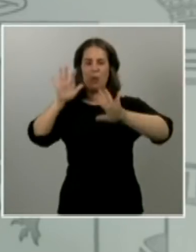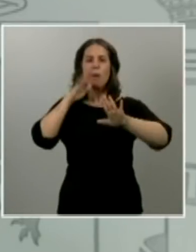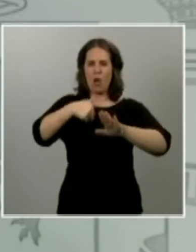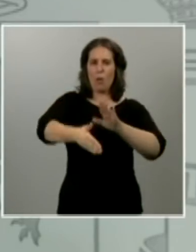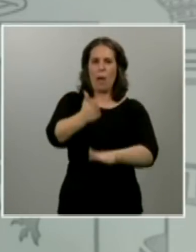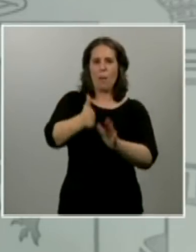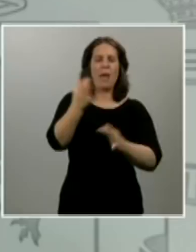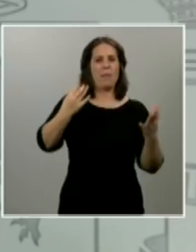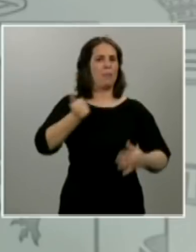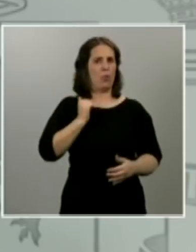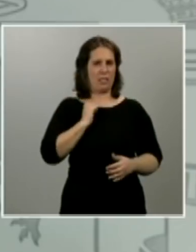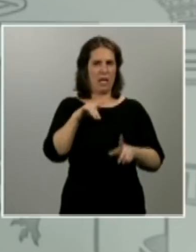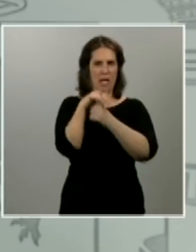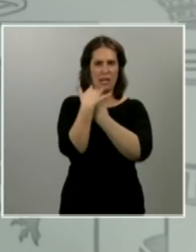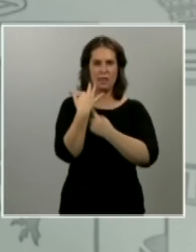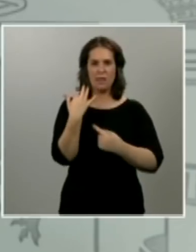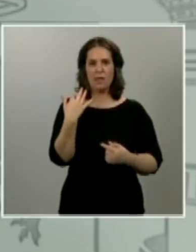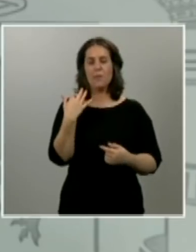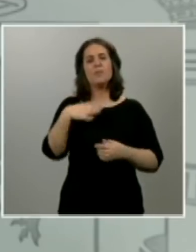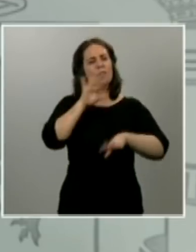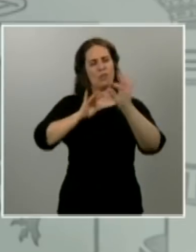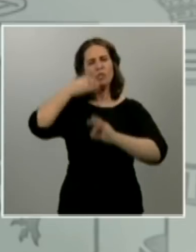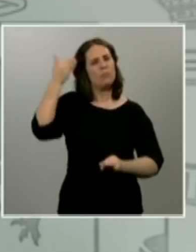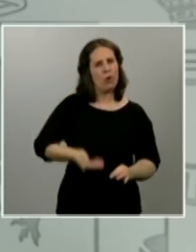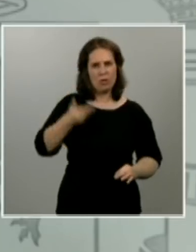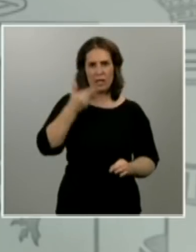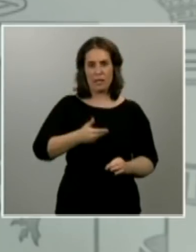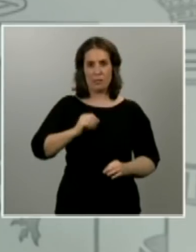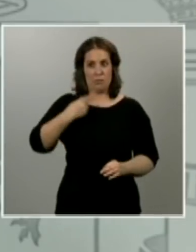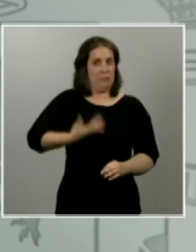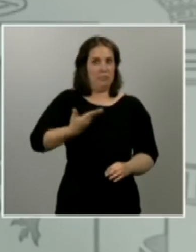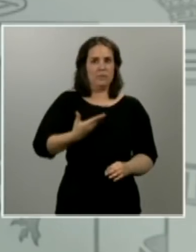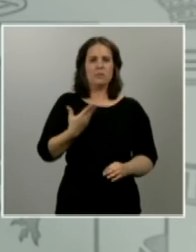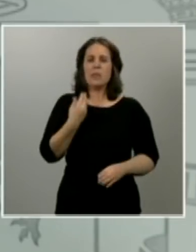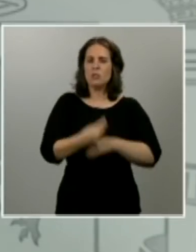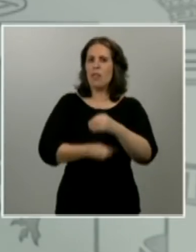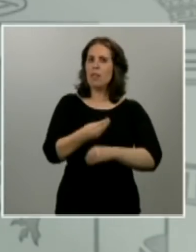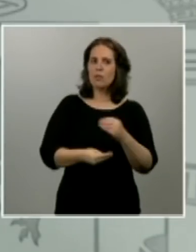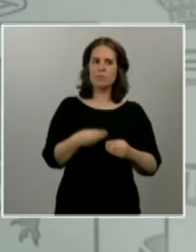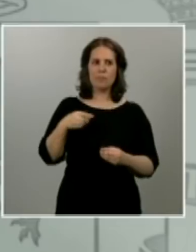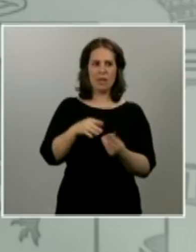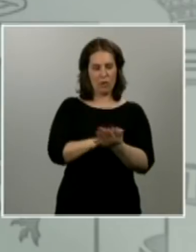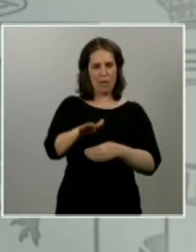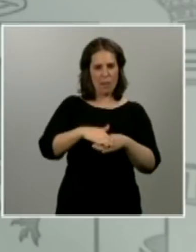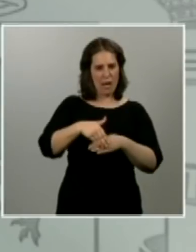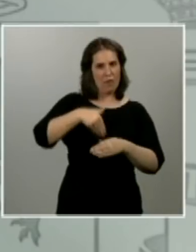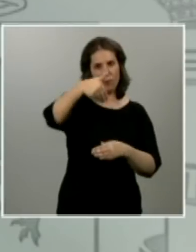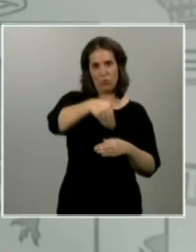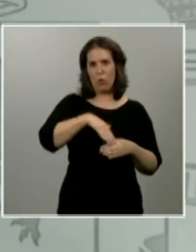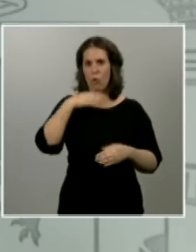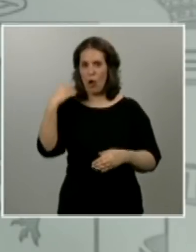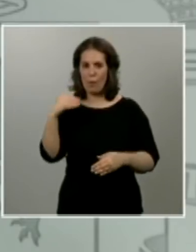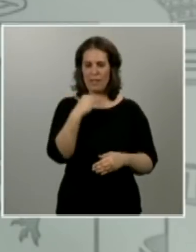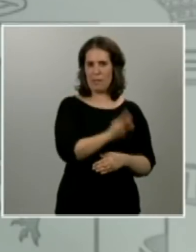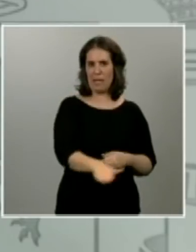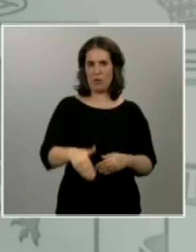tenemos que tomar decisiones trascendentales las estamos tomando decisiones que condicionarán el futuro de los más jóvenes de los más pequeños que hoy viven